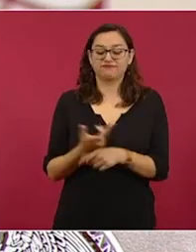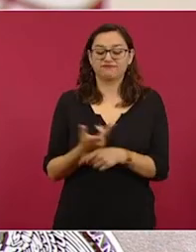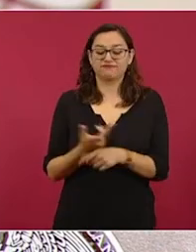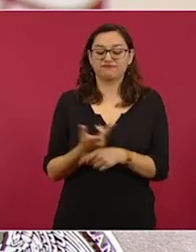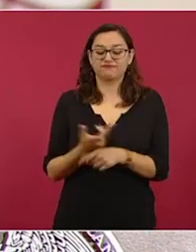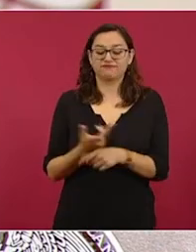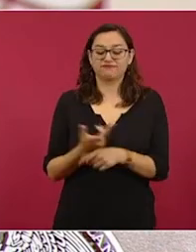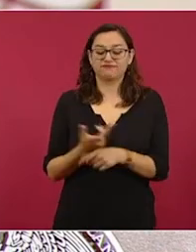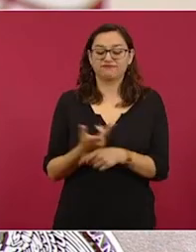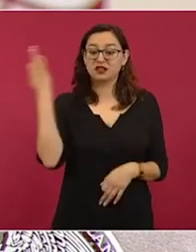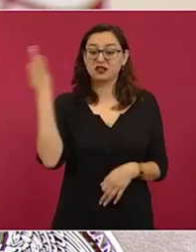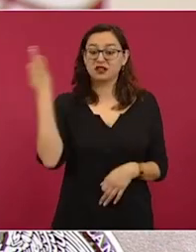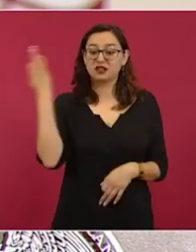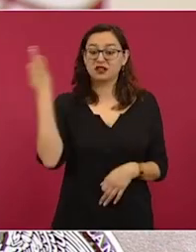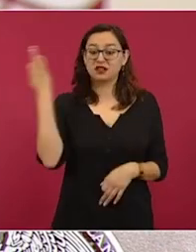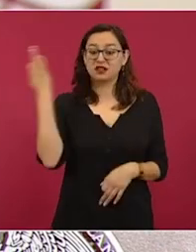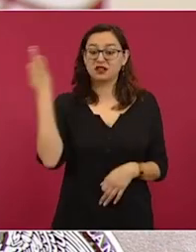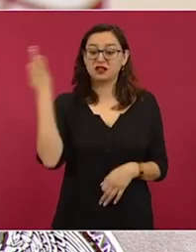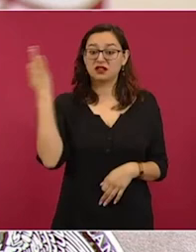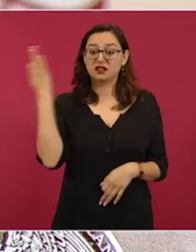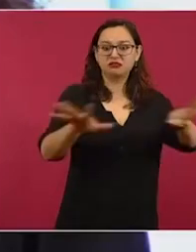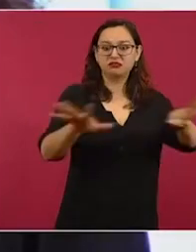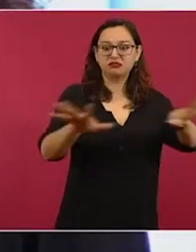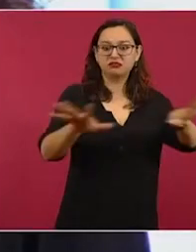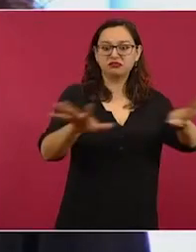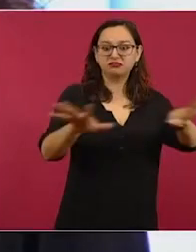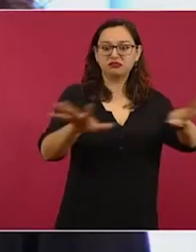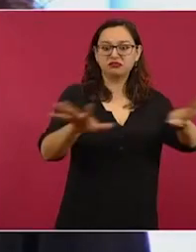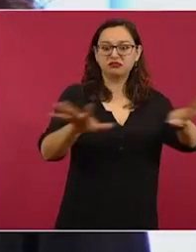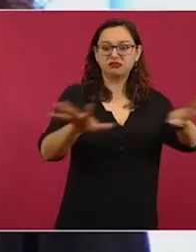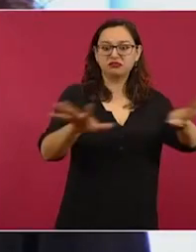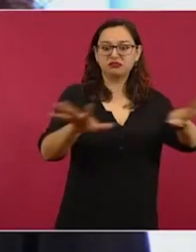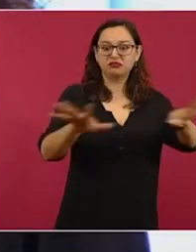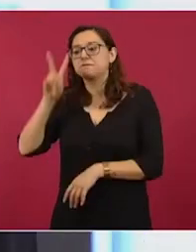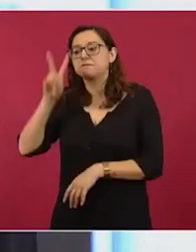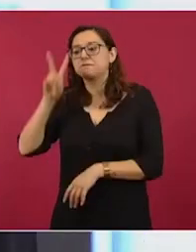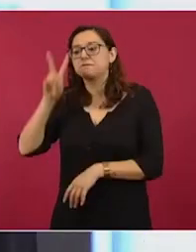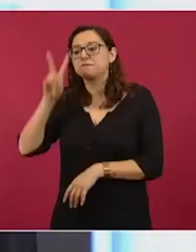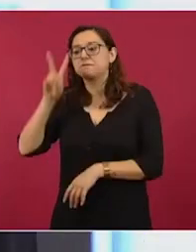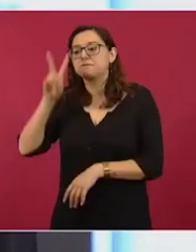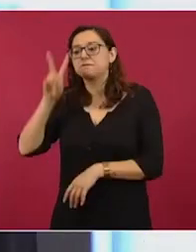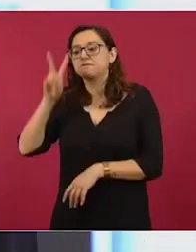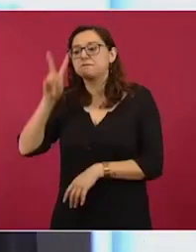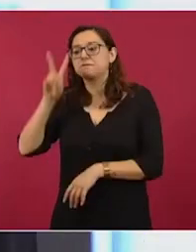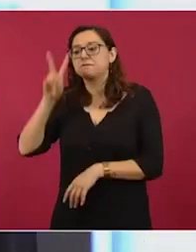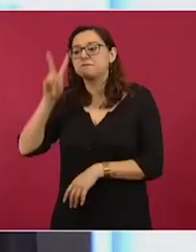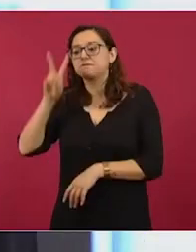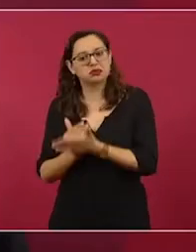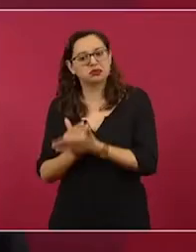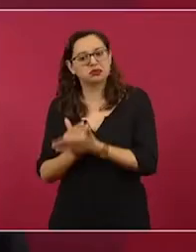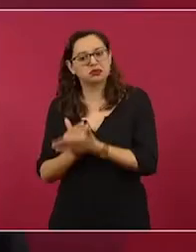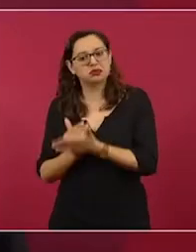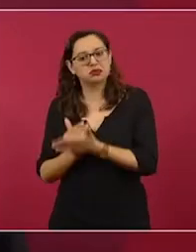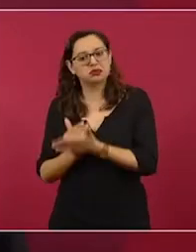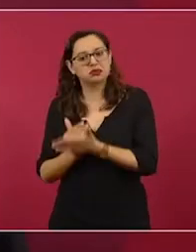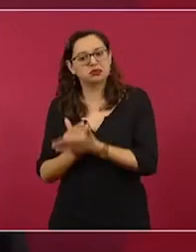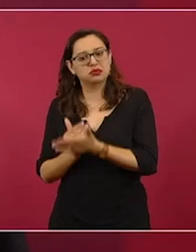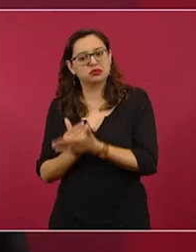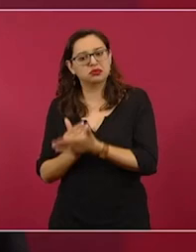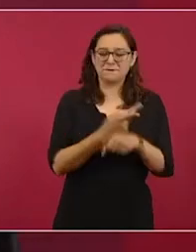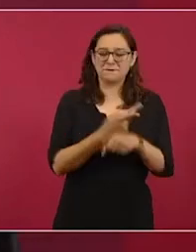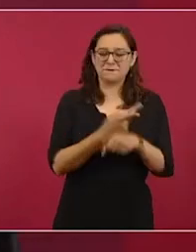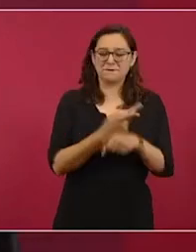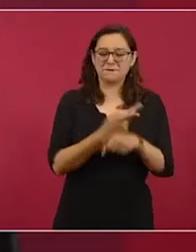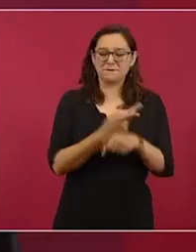falsa que una verdadera al difundir noticias falsas se da pie a la desinformación a la confusión y a